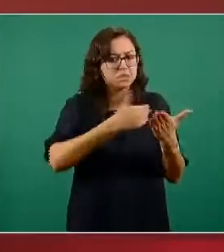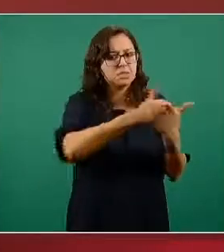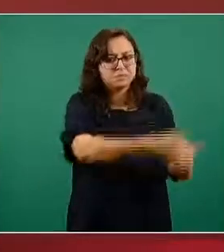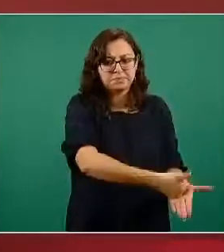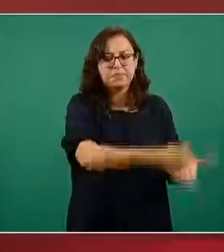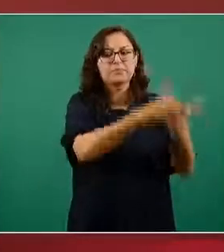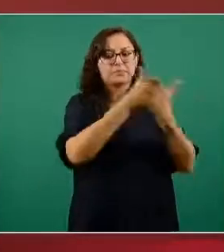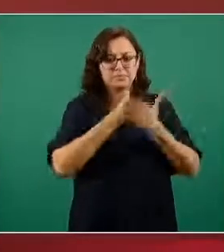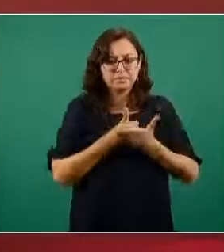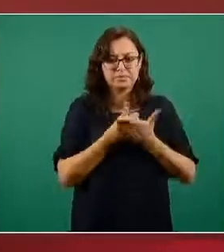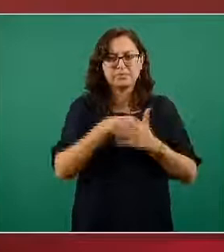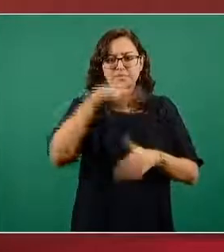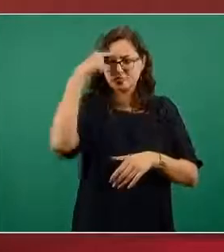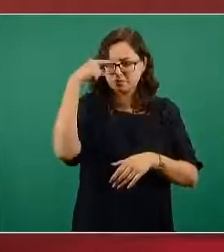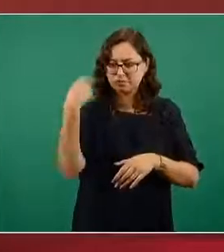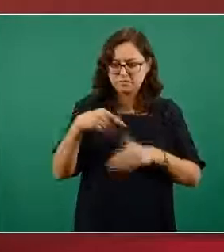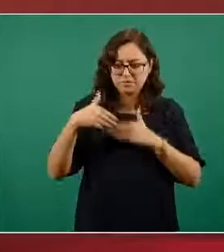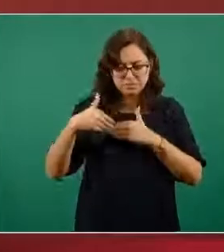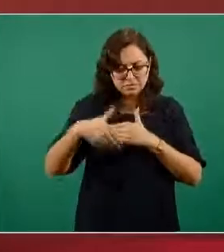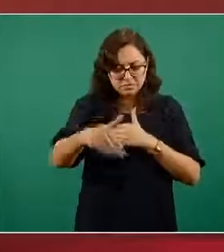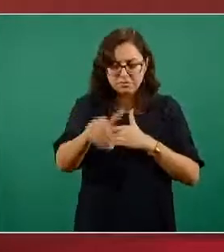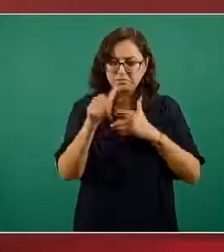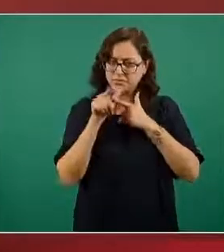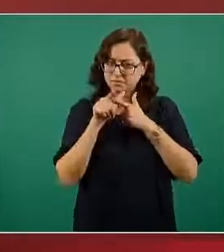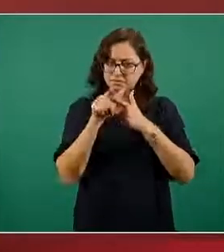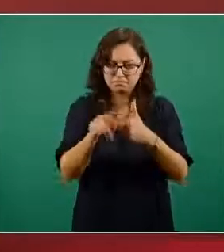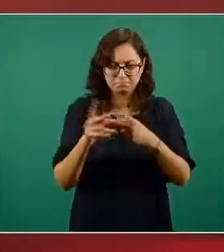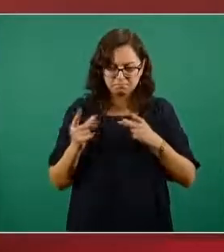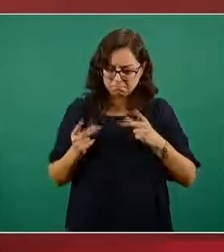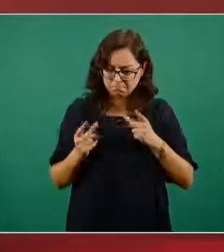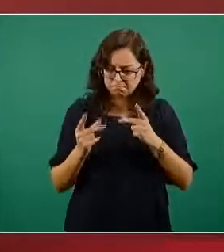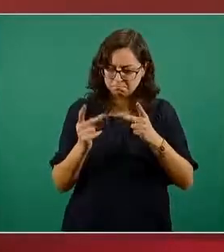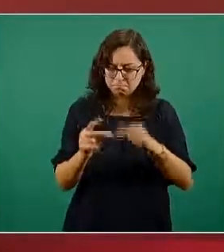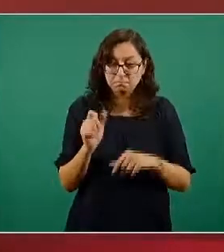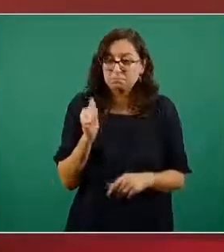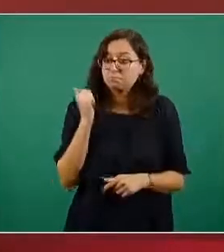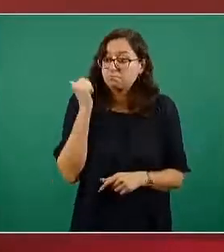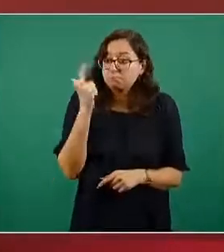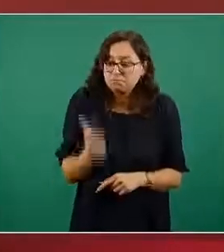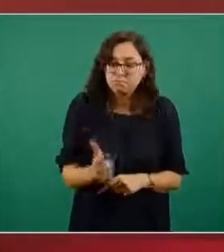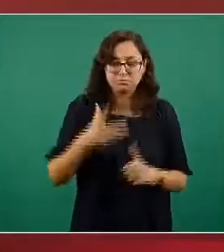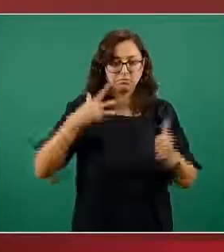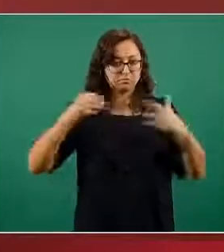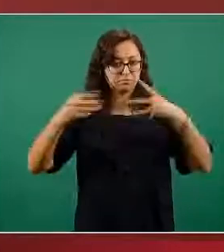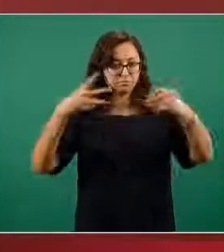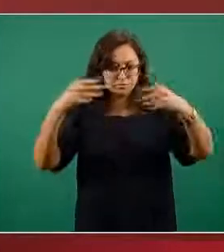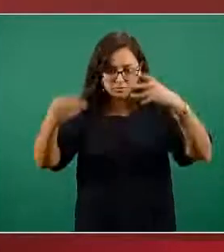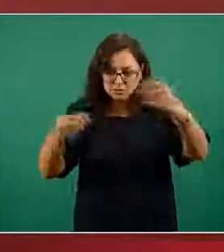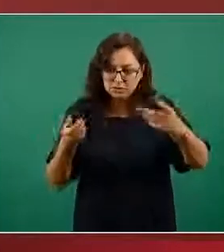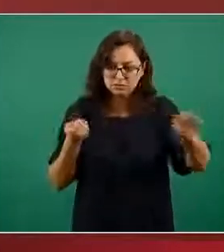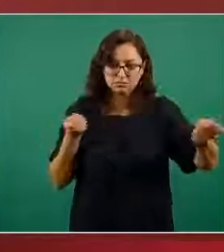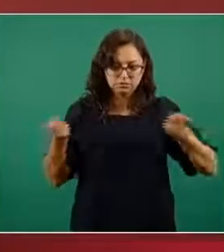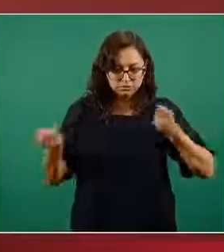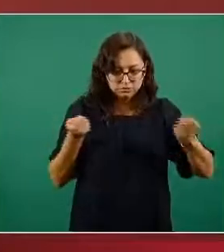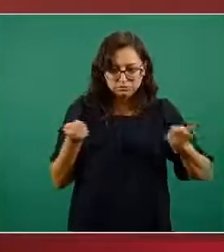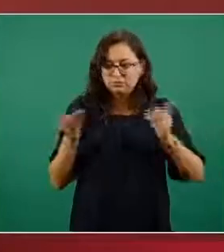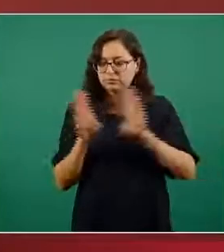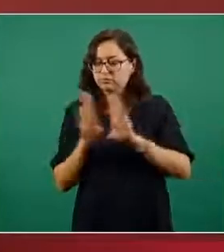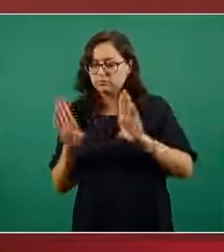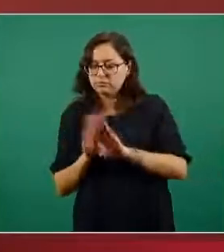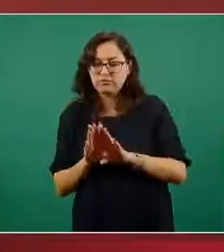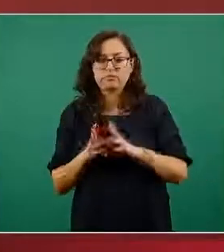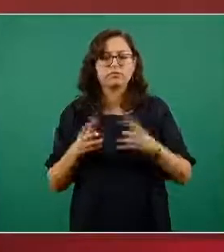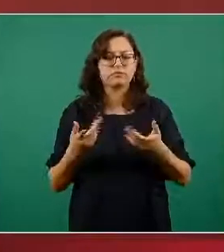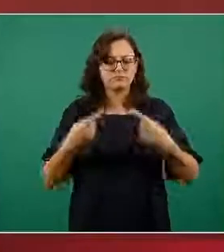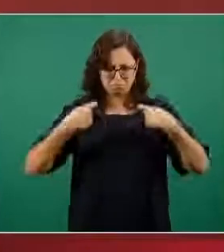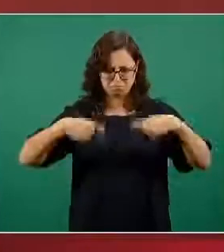a seguir afinando cualquier detalle de la respuesta epidemia en una forma dinámica aquí hay que